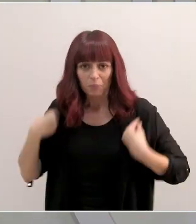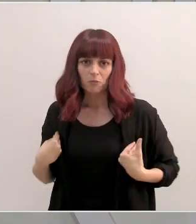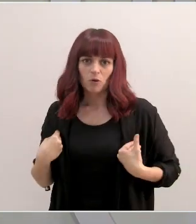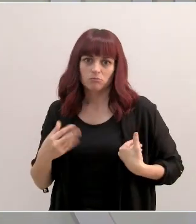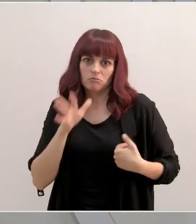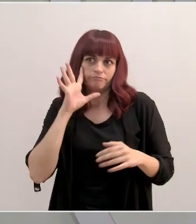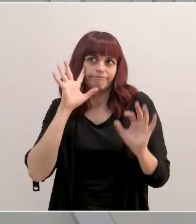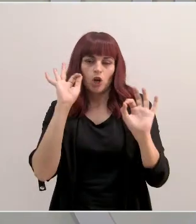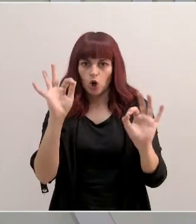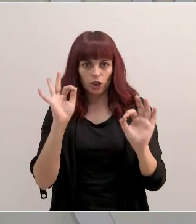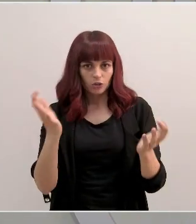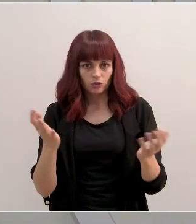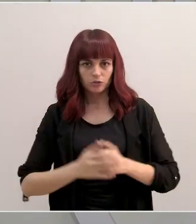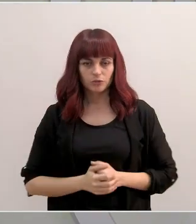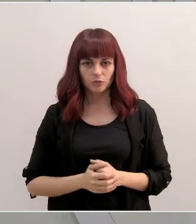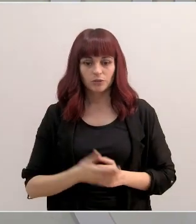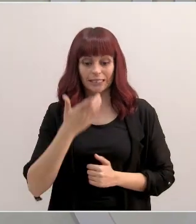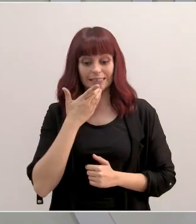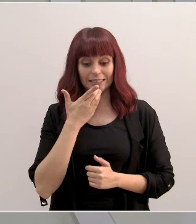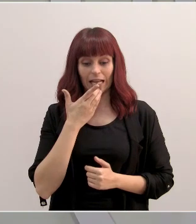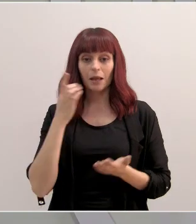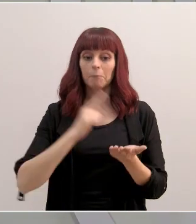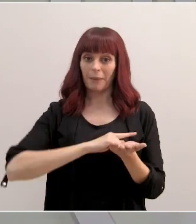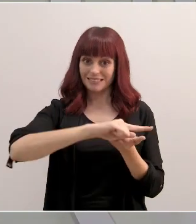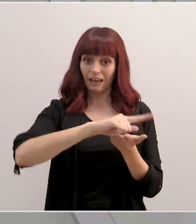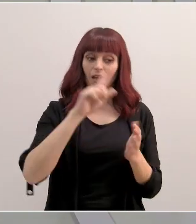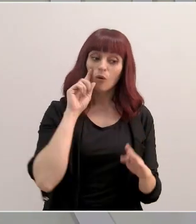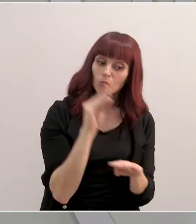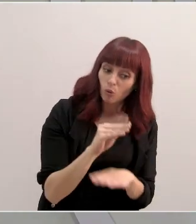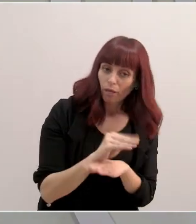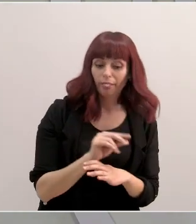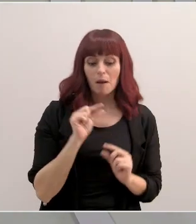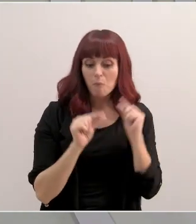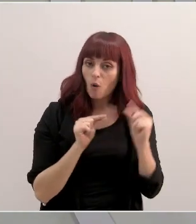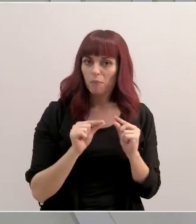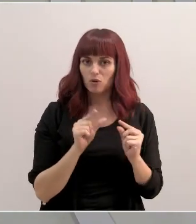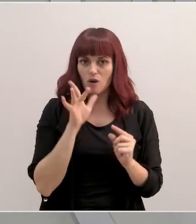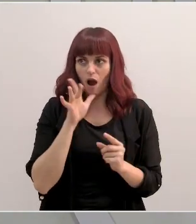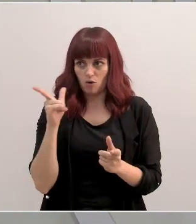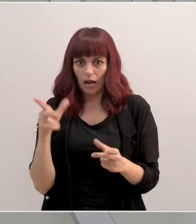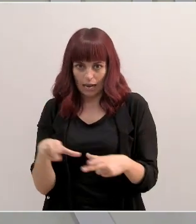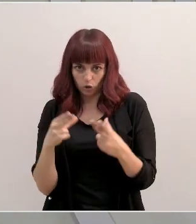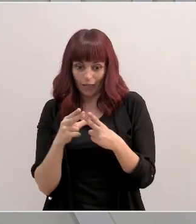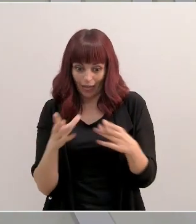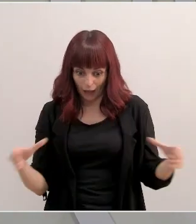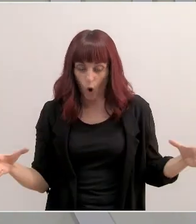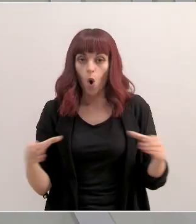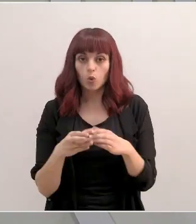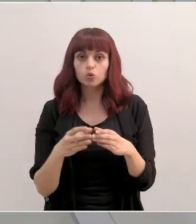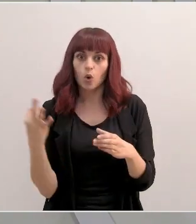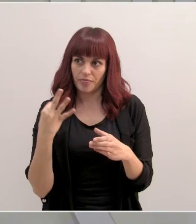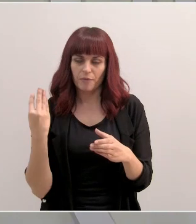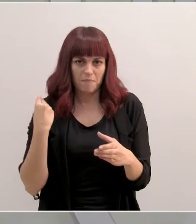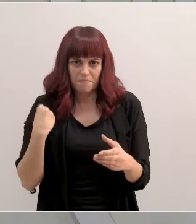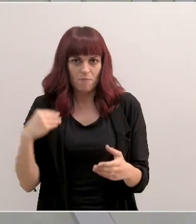tener el sentido común, sobre todo porque si estamos dando mensajes de prudencia, de cautela, creo que deberíamos la sociedad, en su conjunto, adoptar este tipo